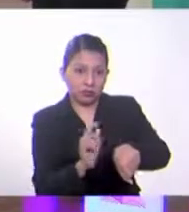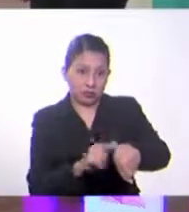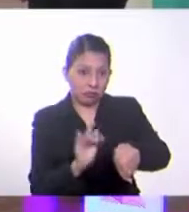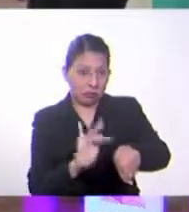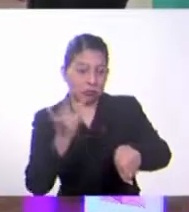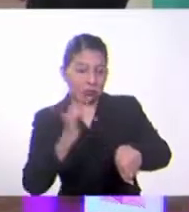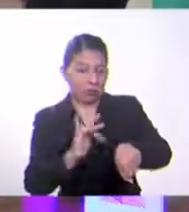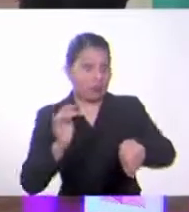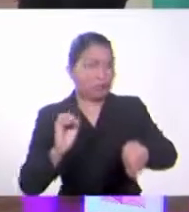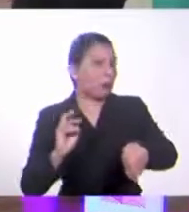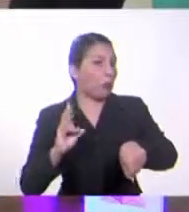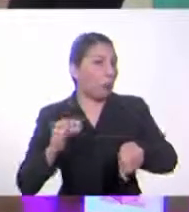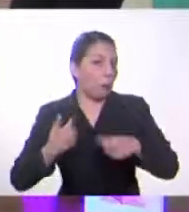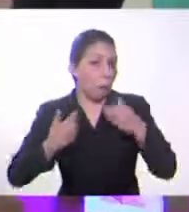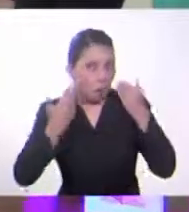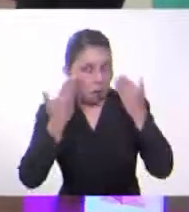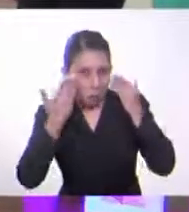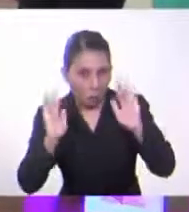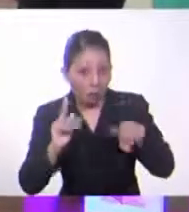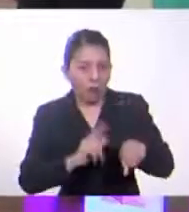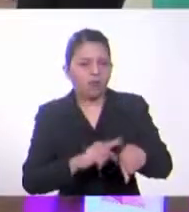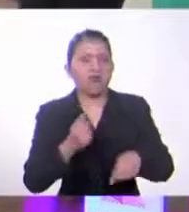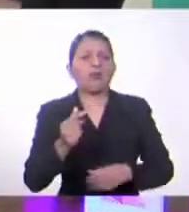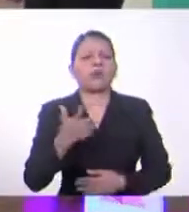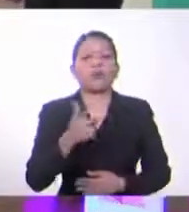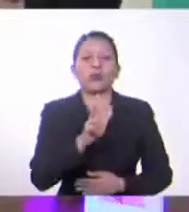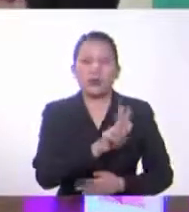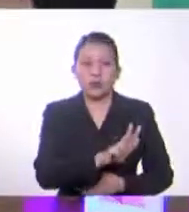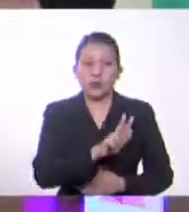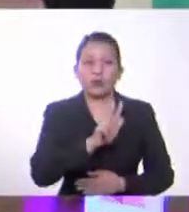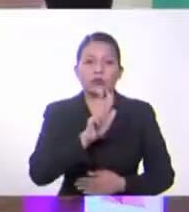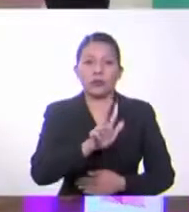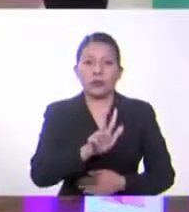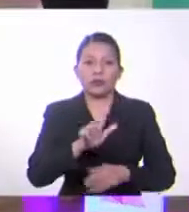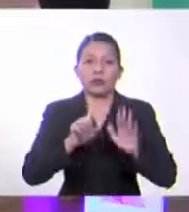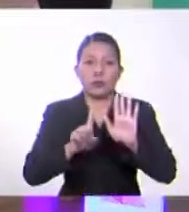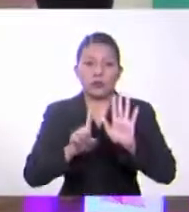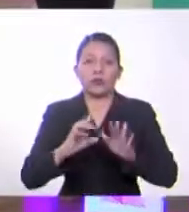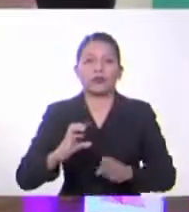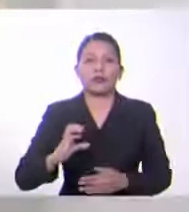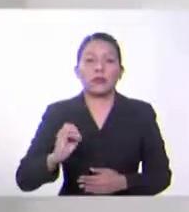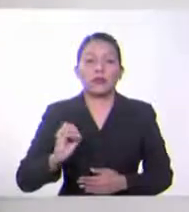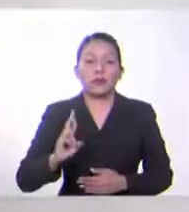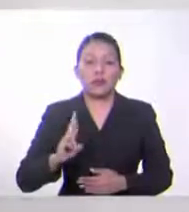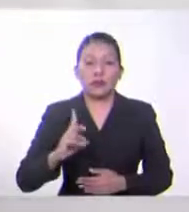no sé si creerle mucho. Me costó 336 córdobas.